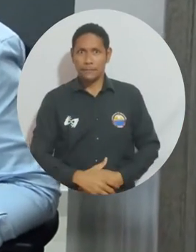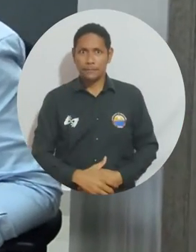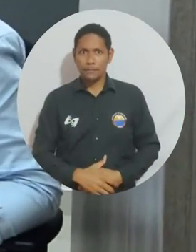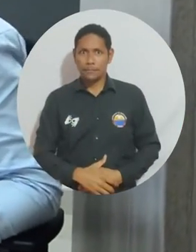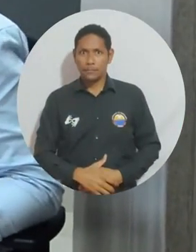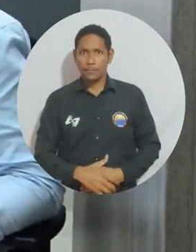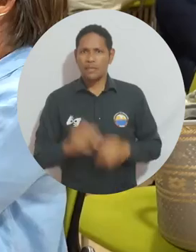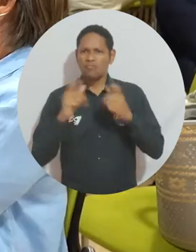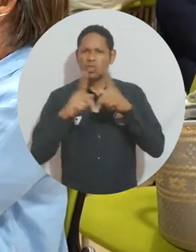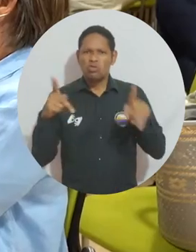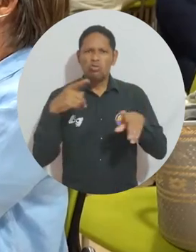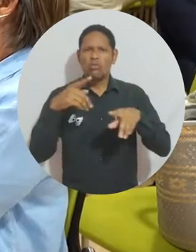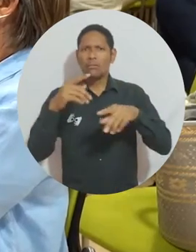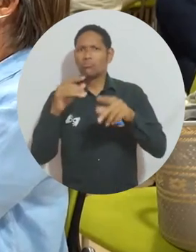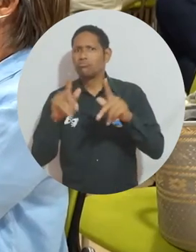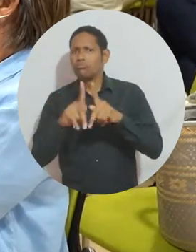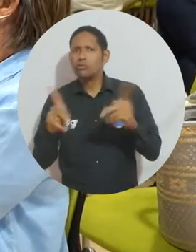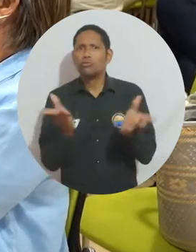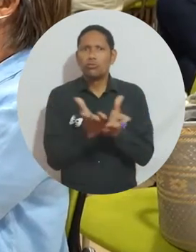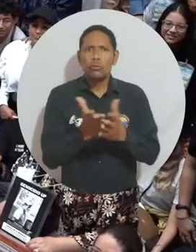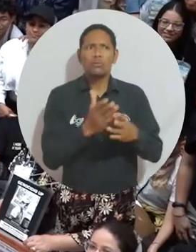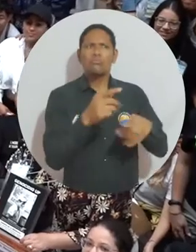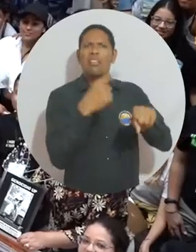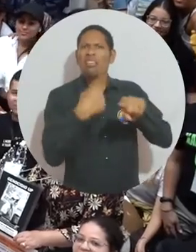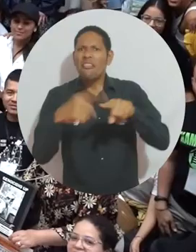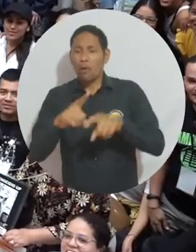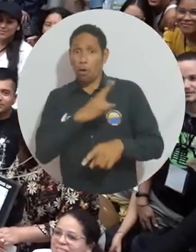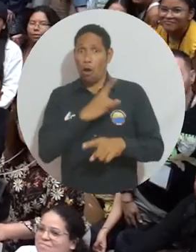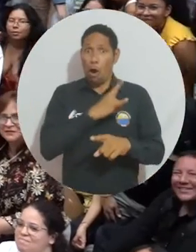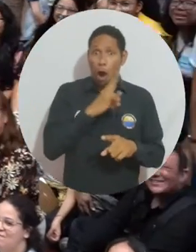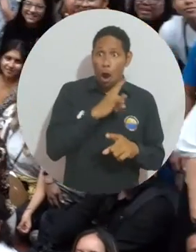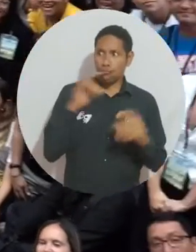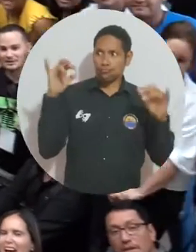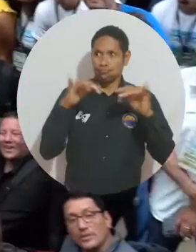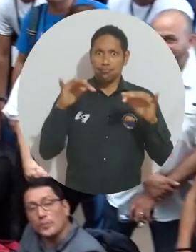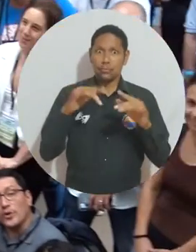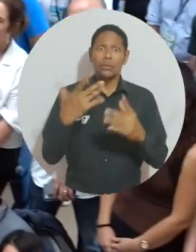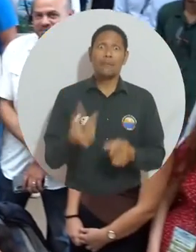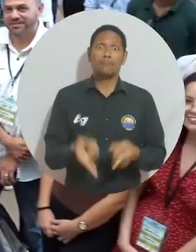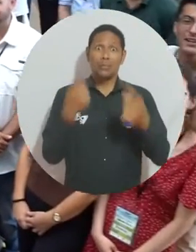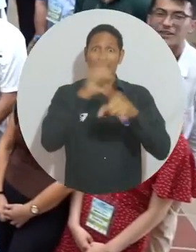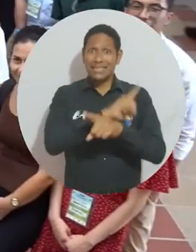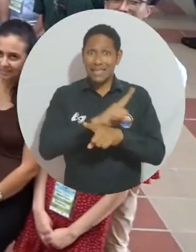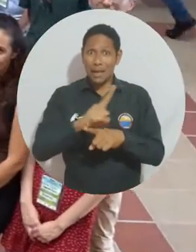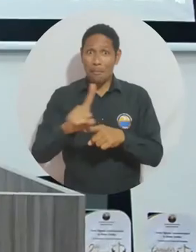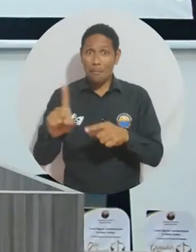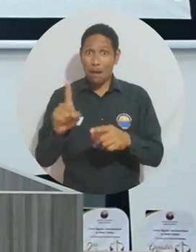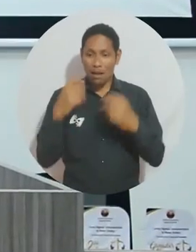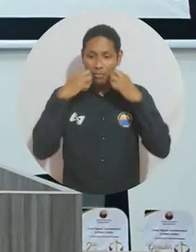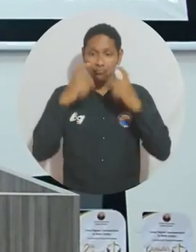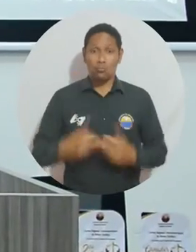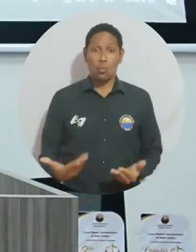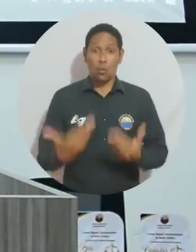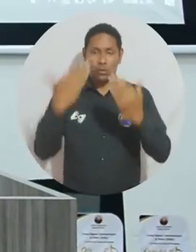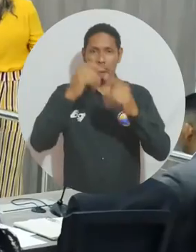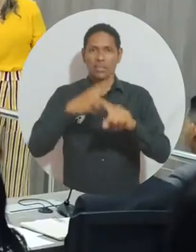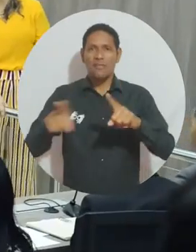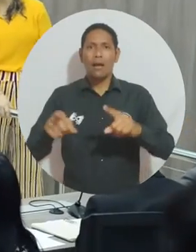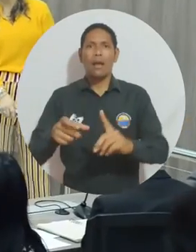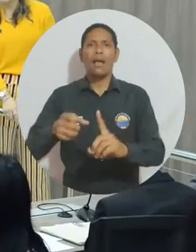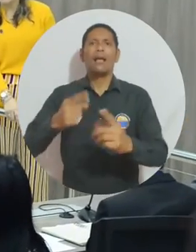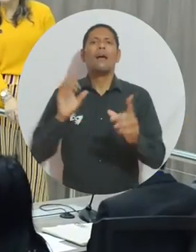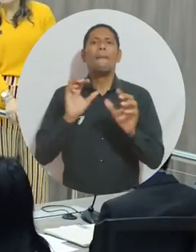en el país. La integración de estudiantes de otras universidades de la región fue fundamental para la Semana de Humanidades,